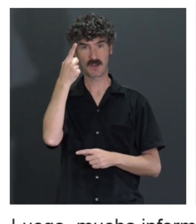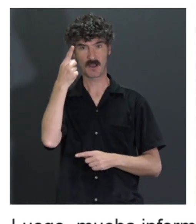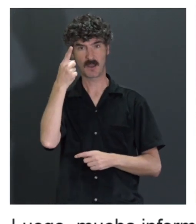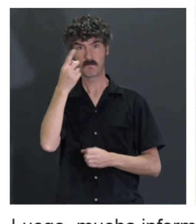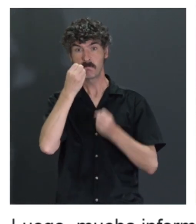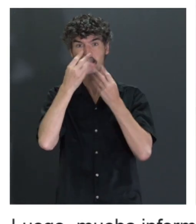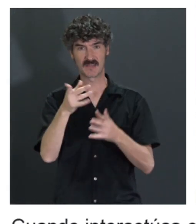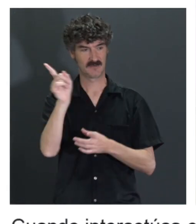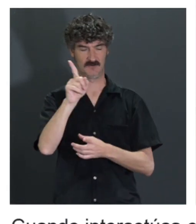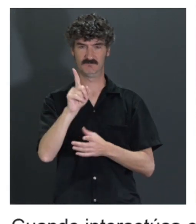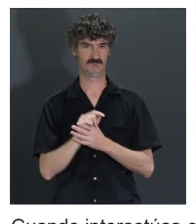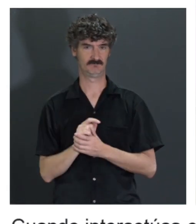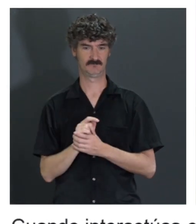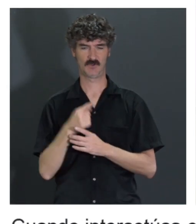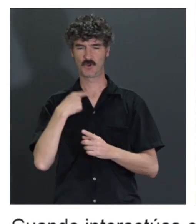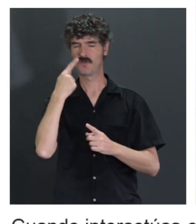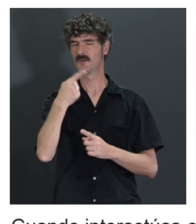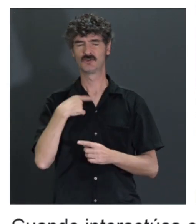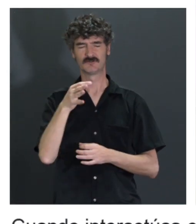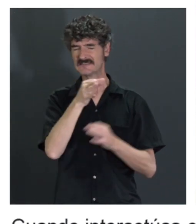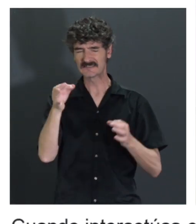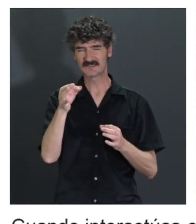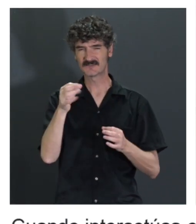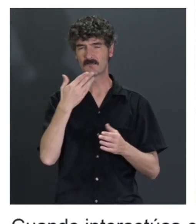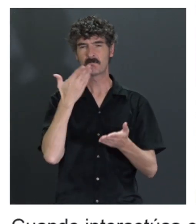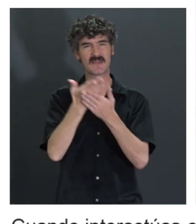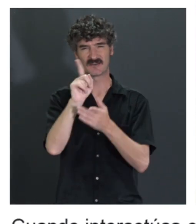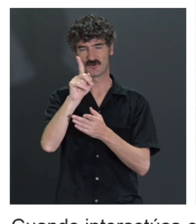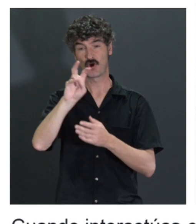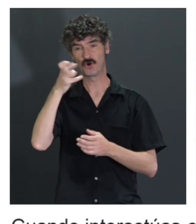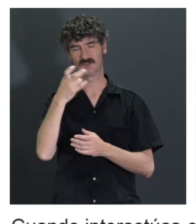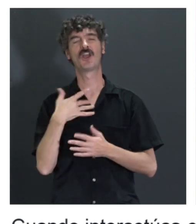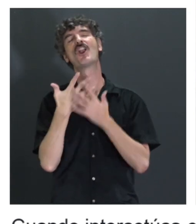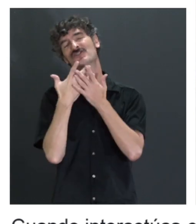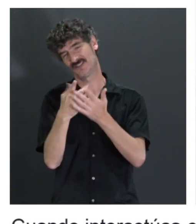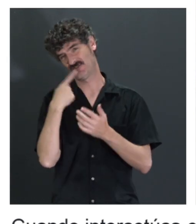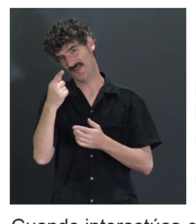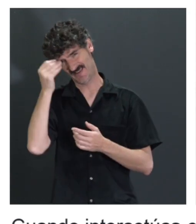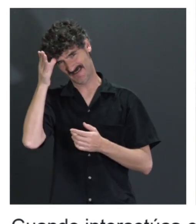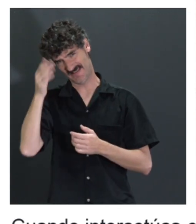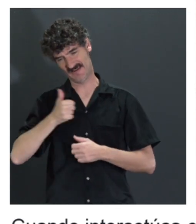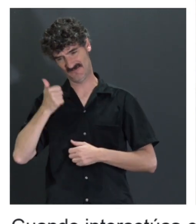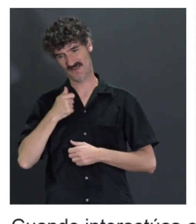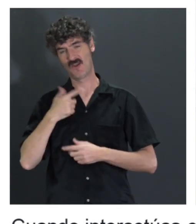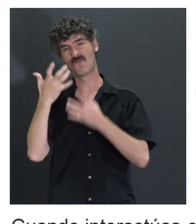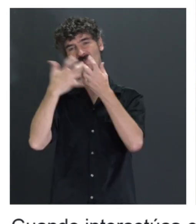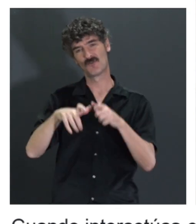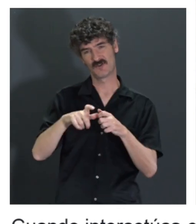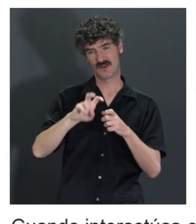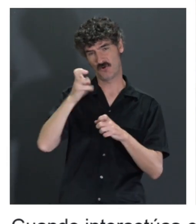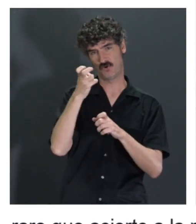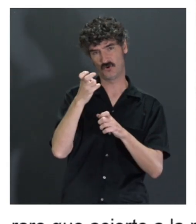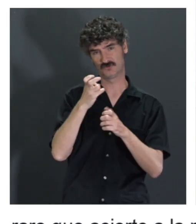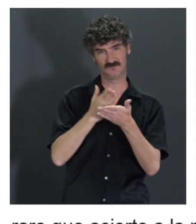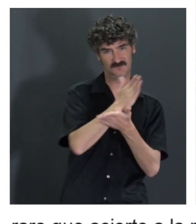le digo, oye, esto no es exactamente lo que te he pedido. Y luego te dice, ay, lo siento, espera, a ver si esto te funciona. Y